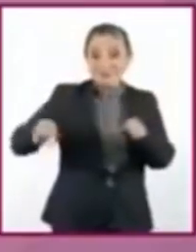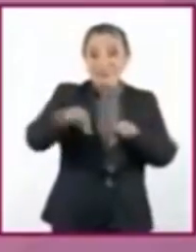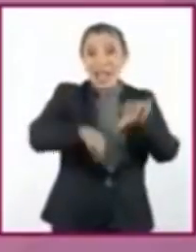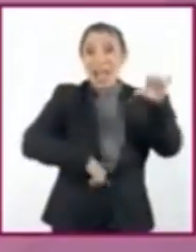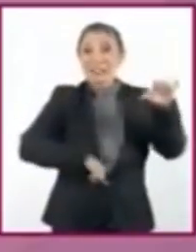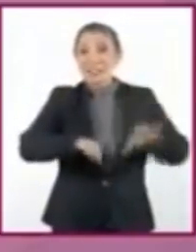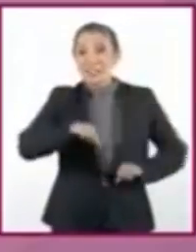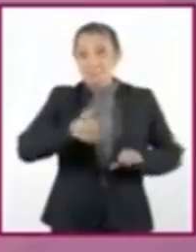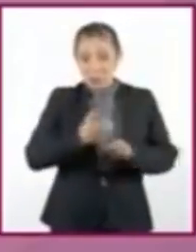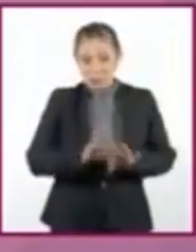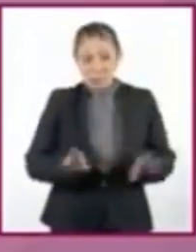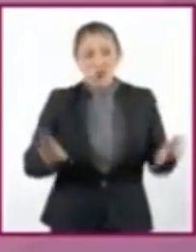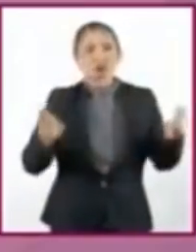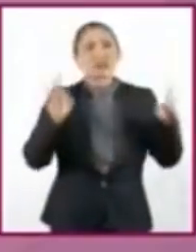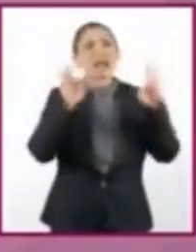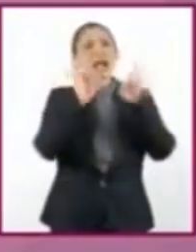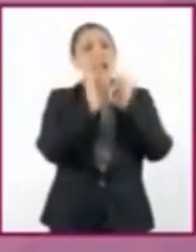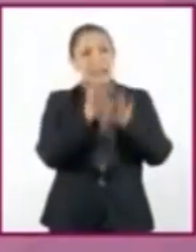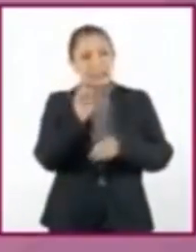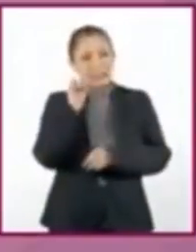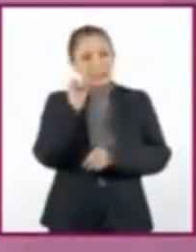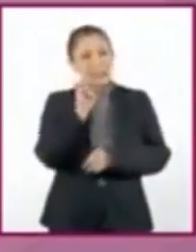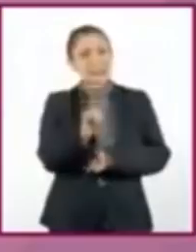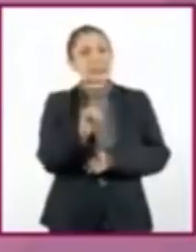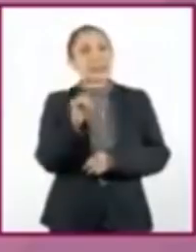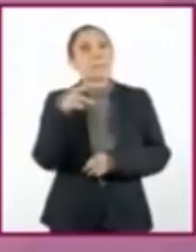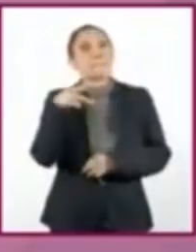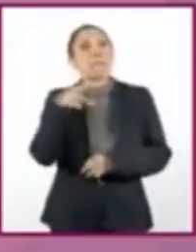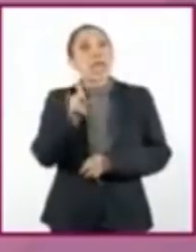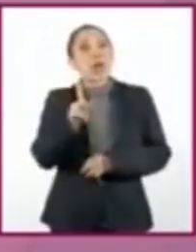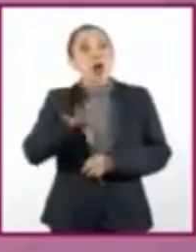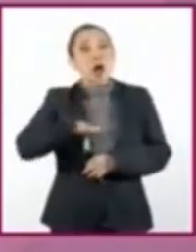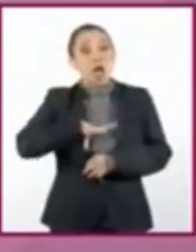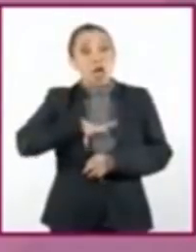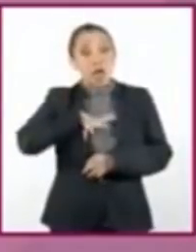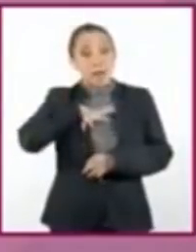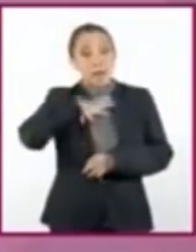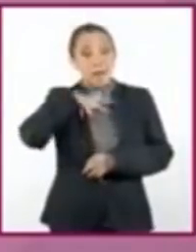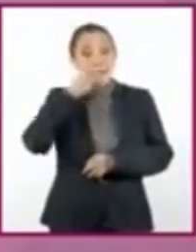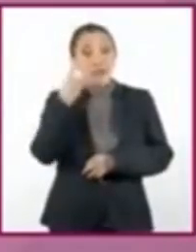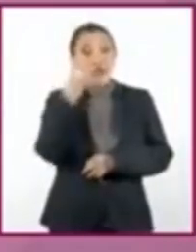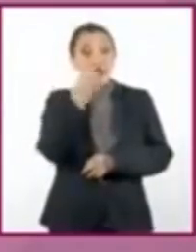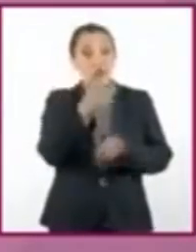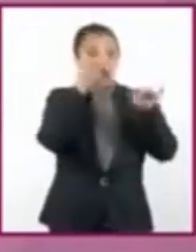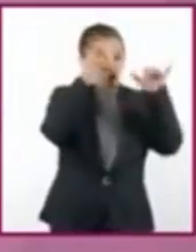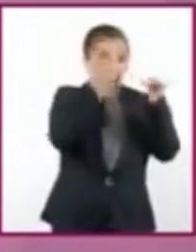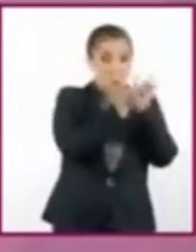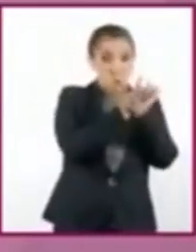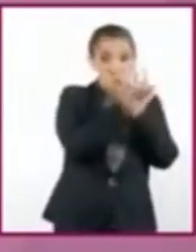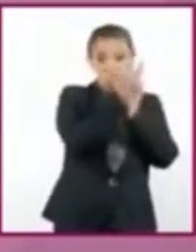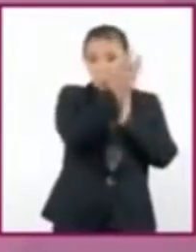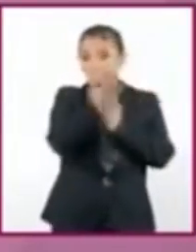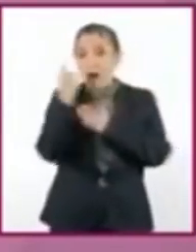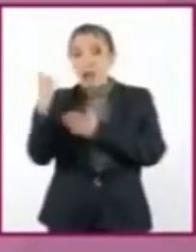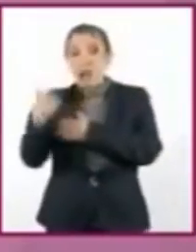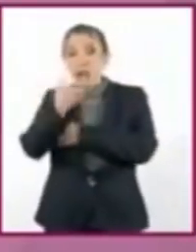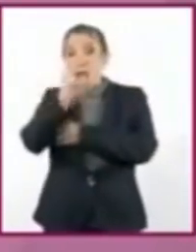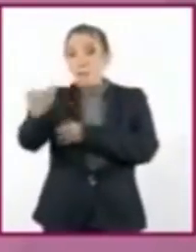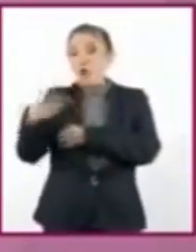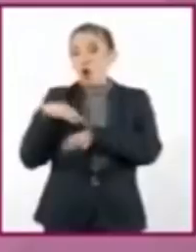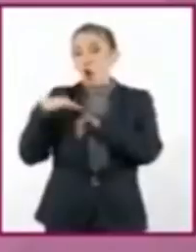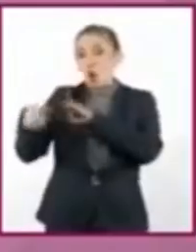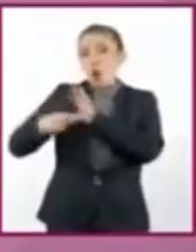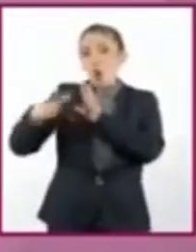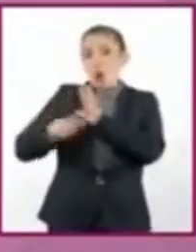muy importantes en la actualidad. Sin embargo, la explotación de estos dos sectores está ocasionando graves